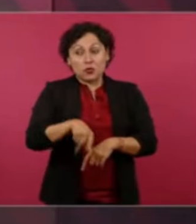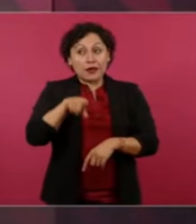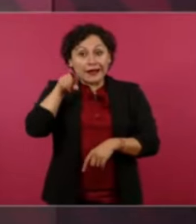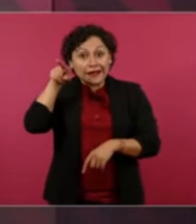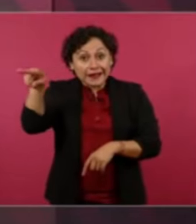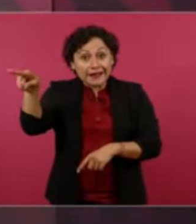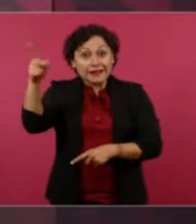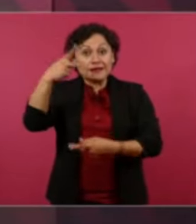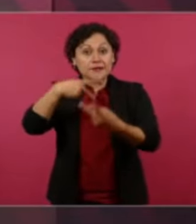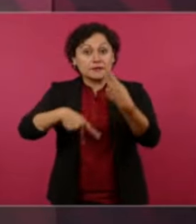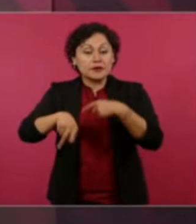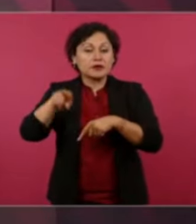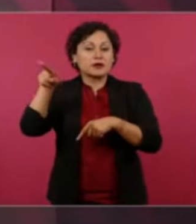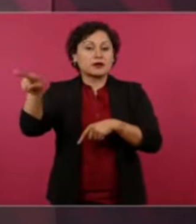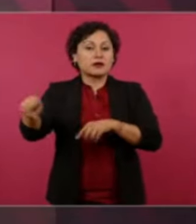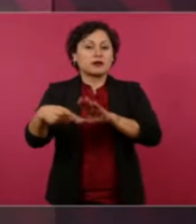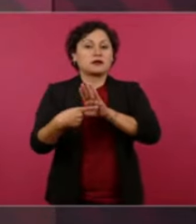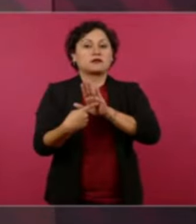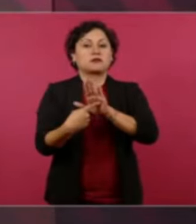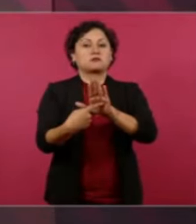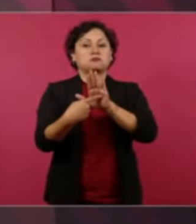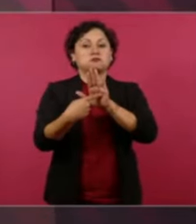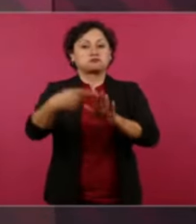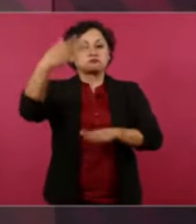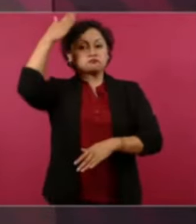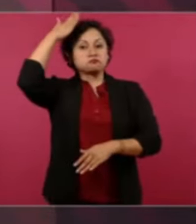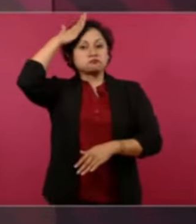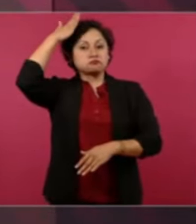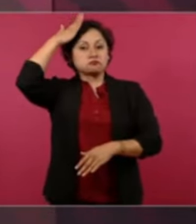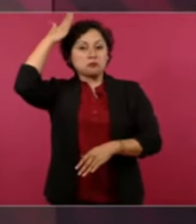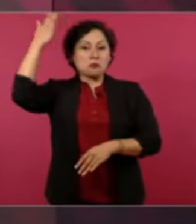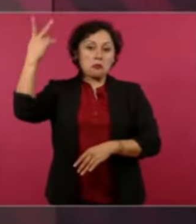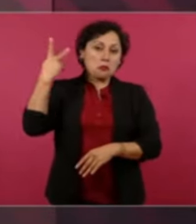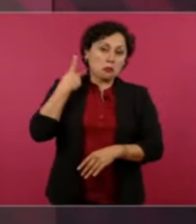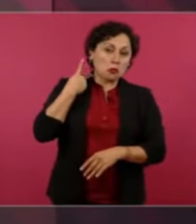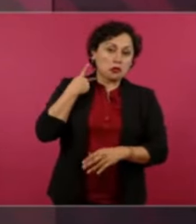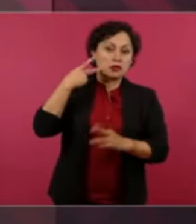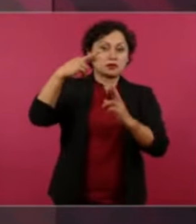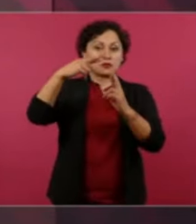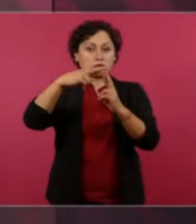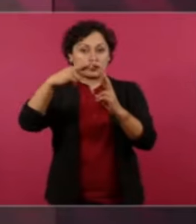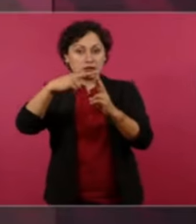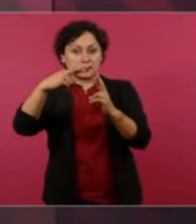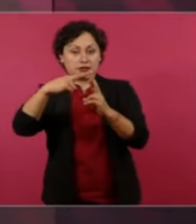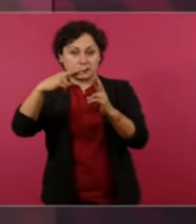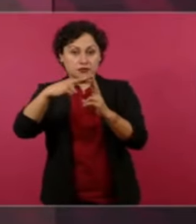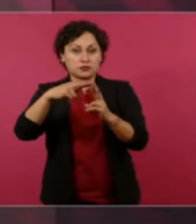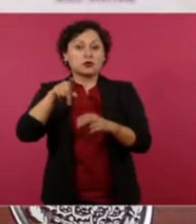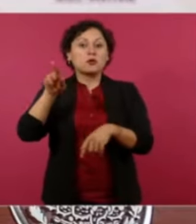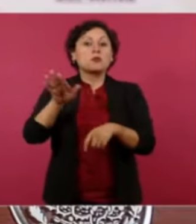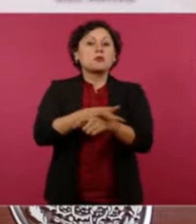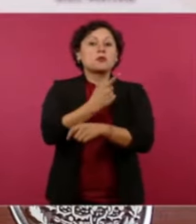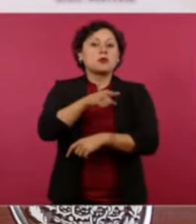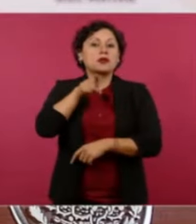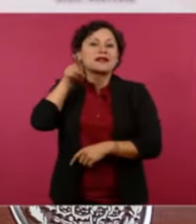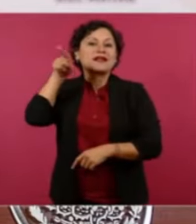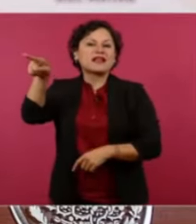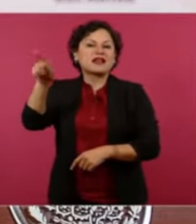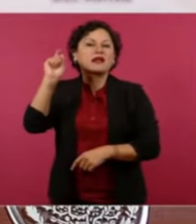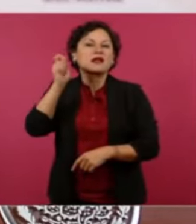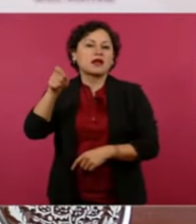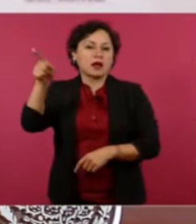-religioso, cuando hablo político es porque es el jefe del Estado Vaticano,